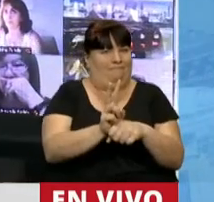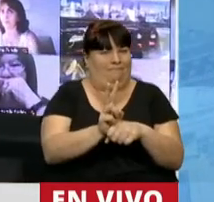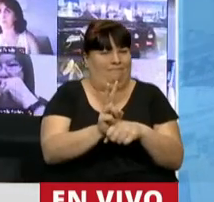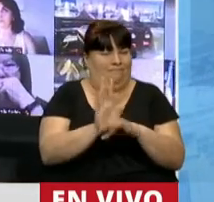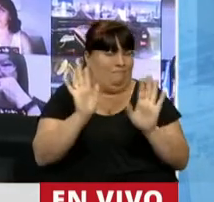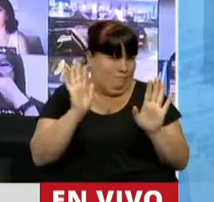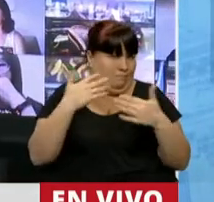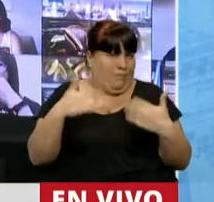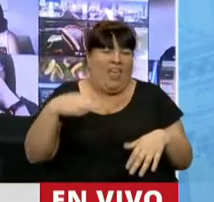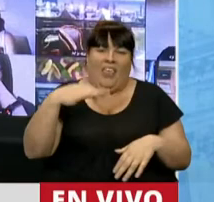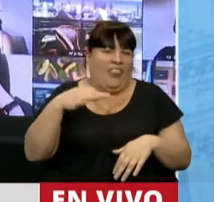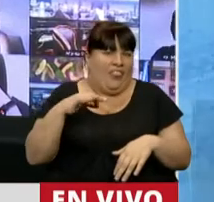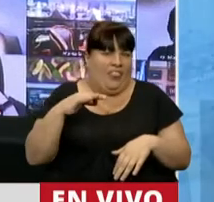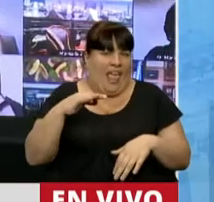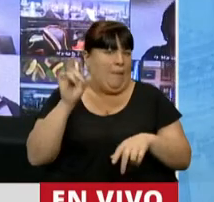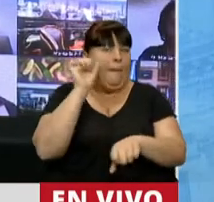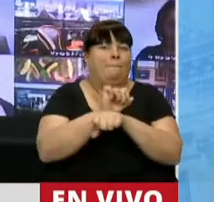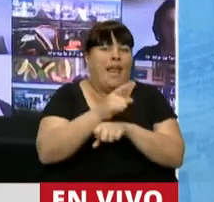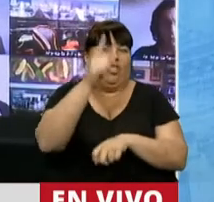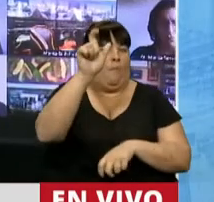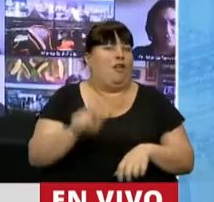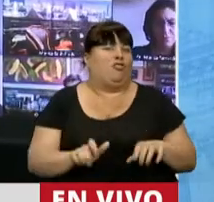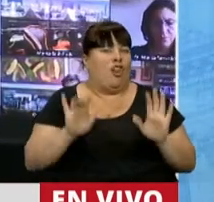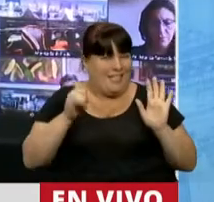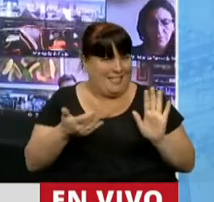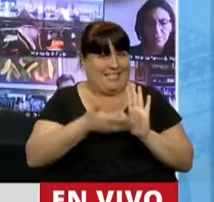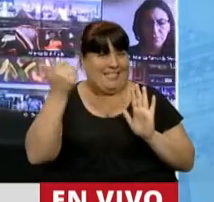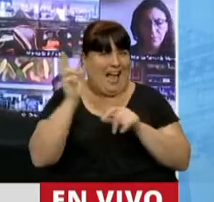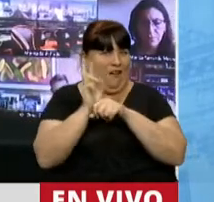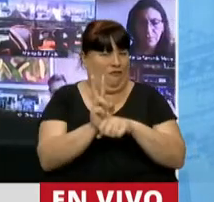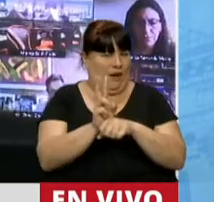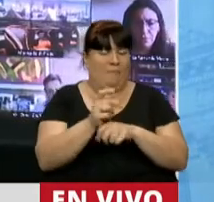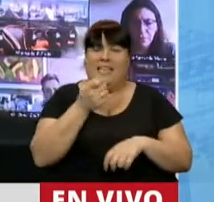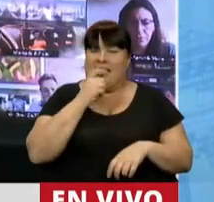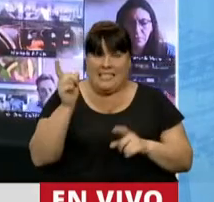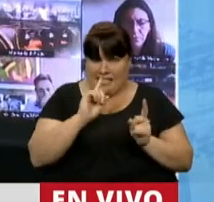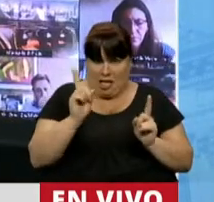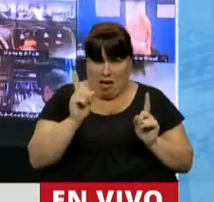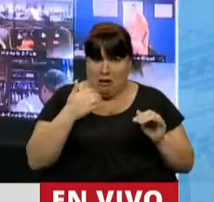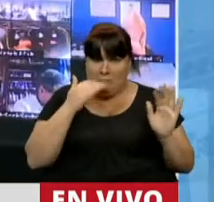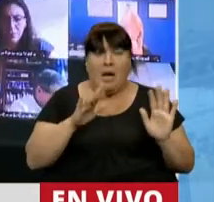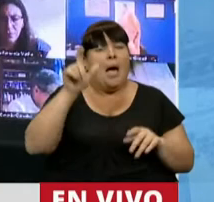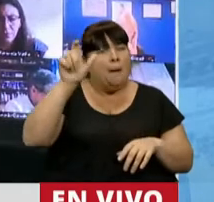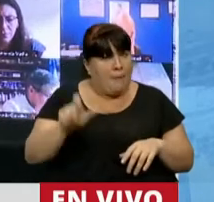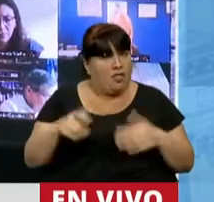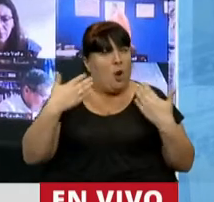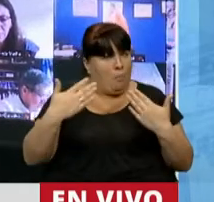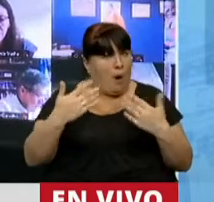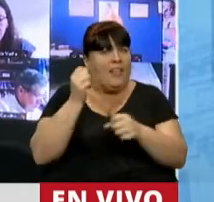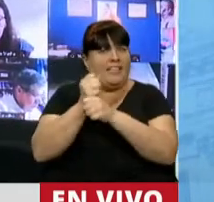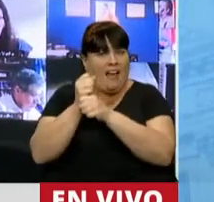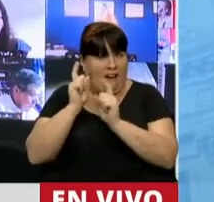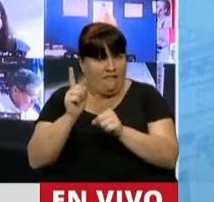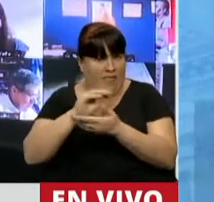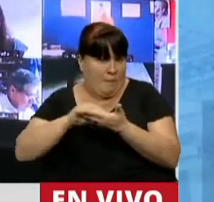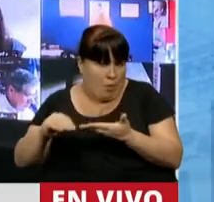o sea, que tienen que encarcelar a una persona. Si eso no sucede, la persona puede seguir ejerciendo